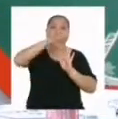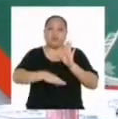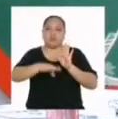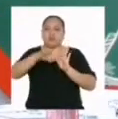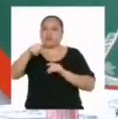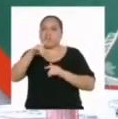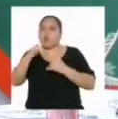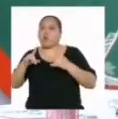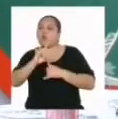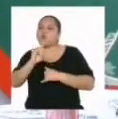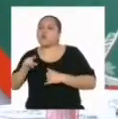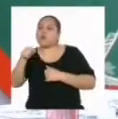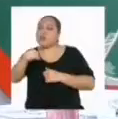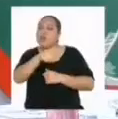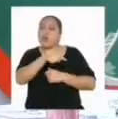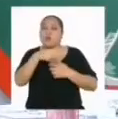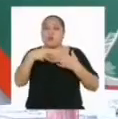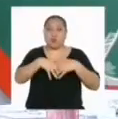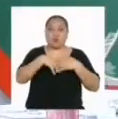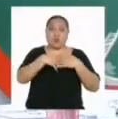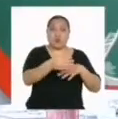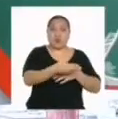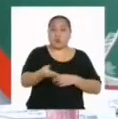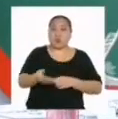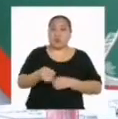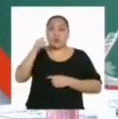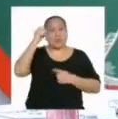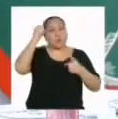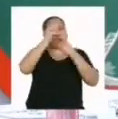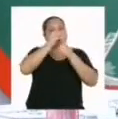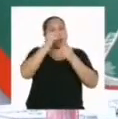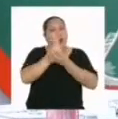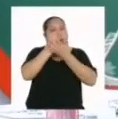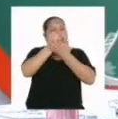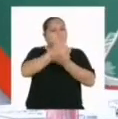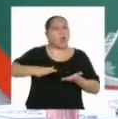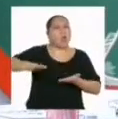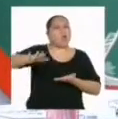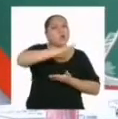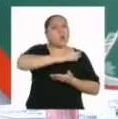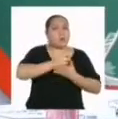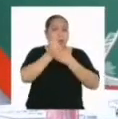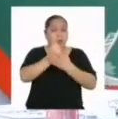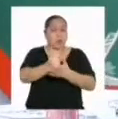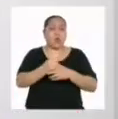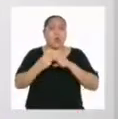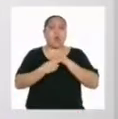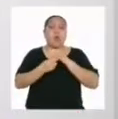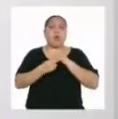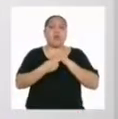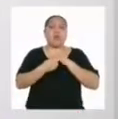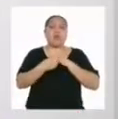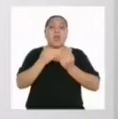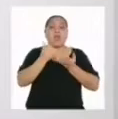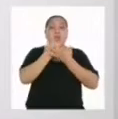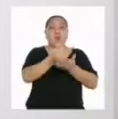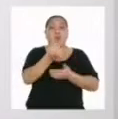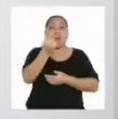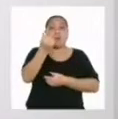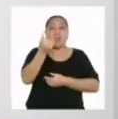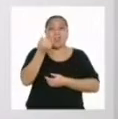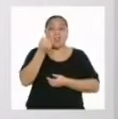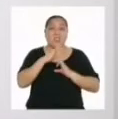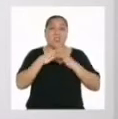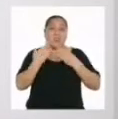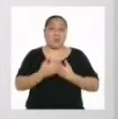artefactos. Creo que este reto nos debería servir a todos y todas para ayudar con la economía familiar. Para responder